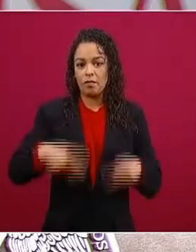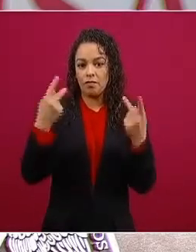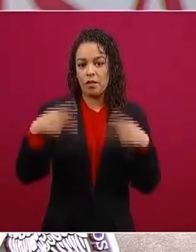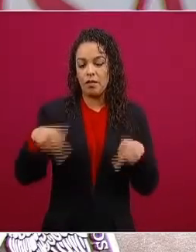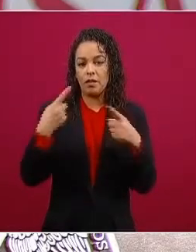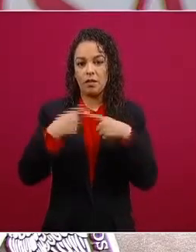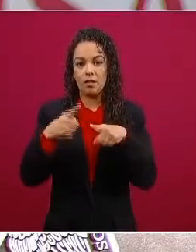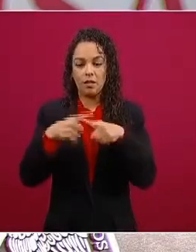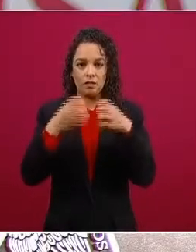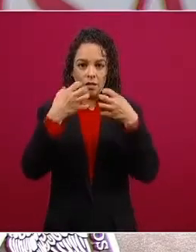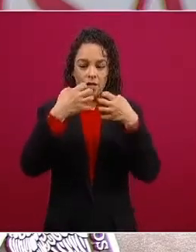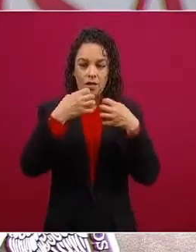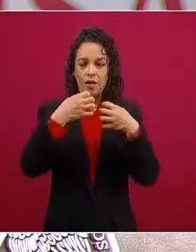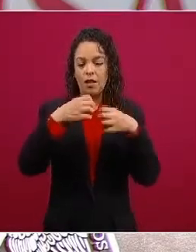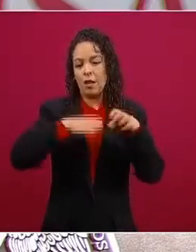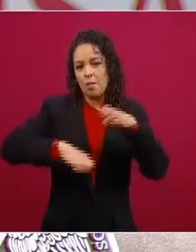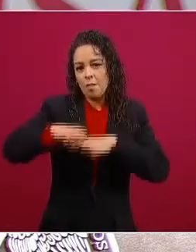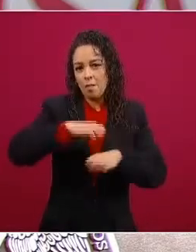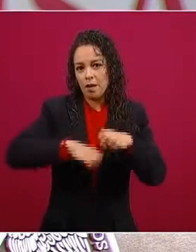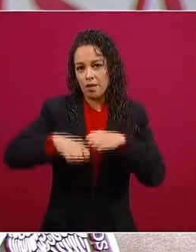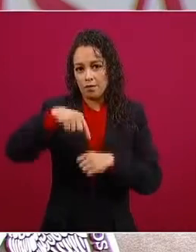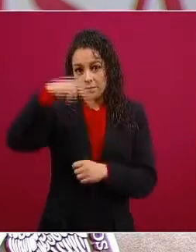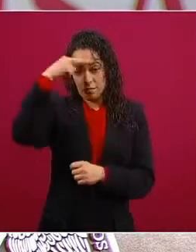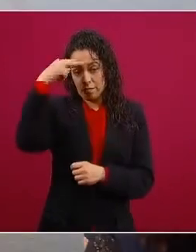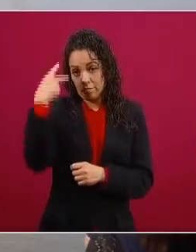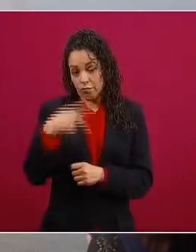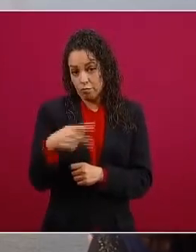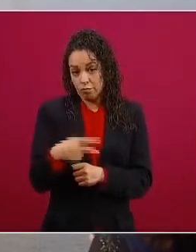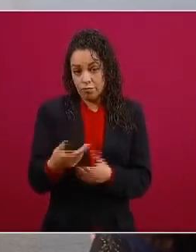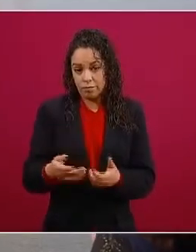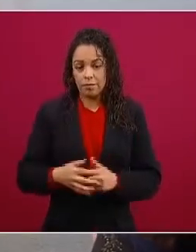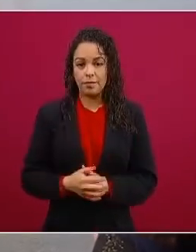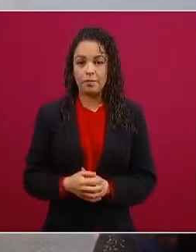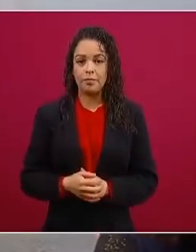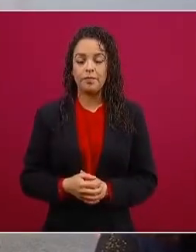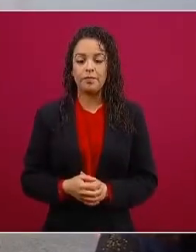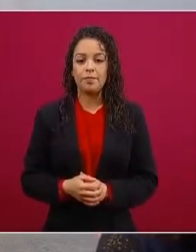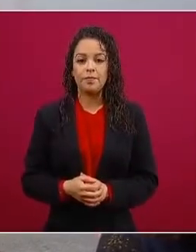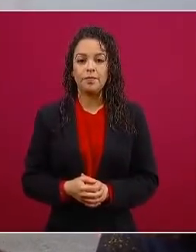y ese mismo